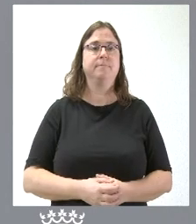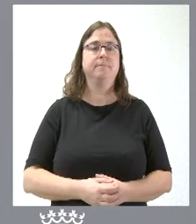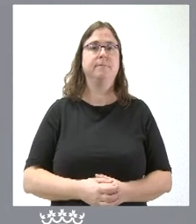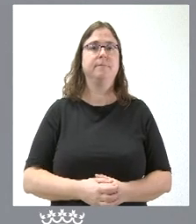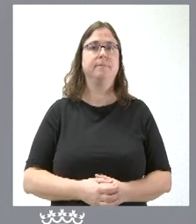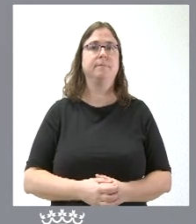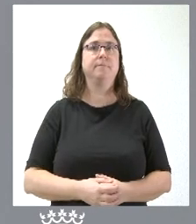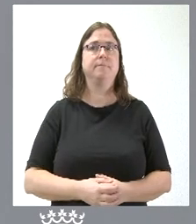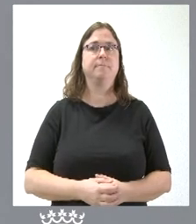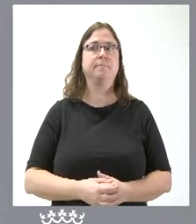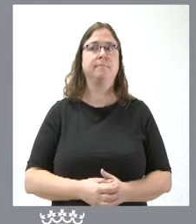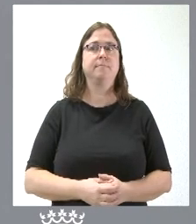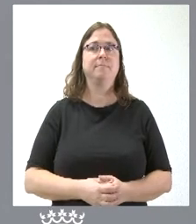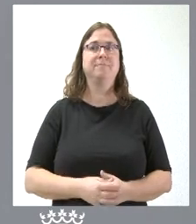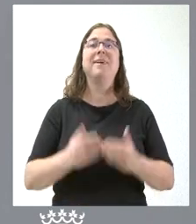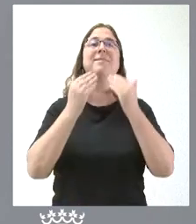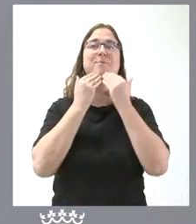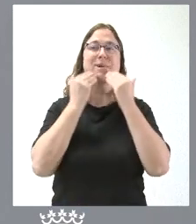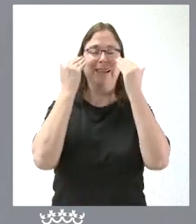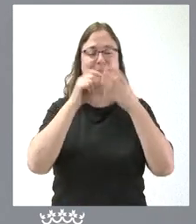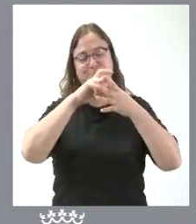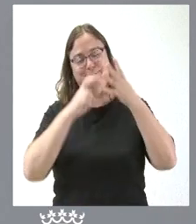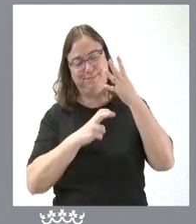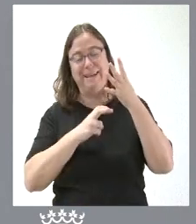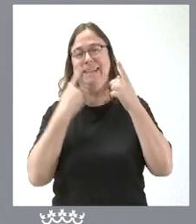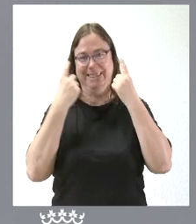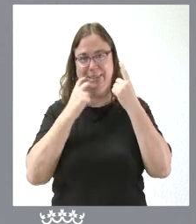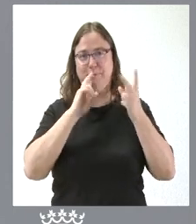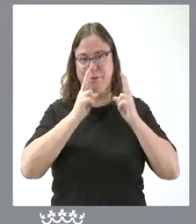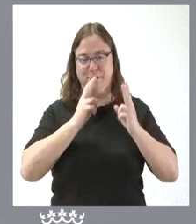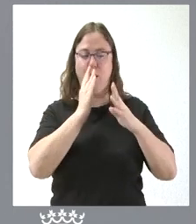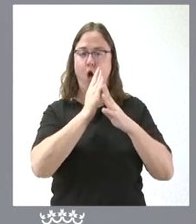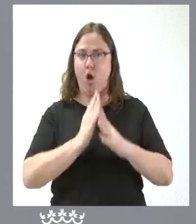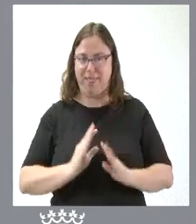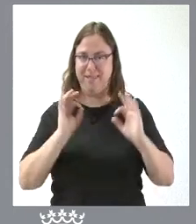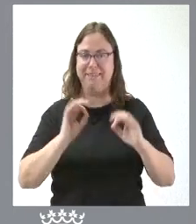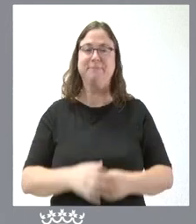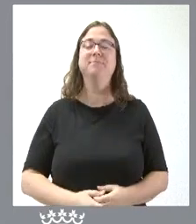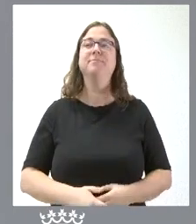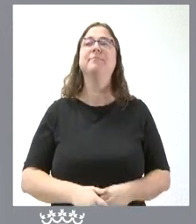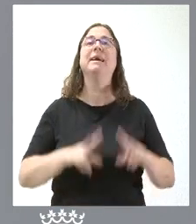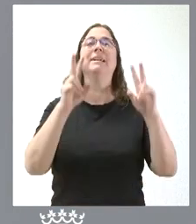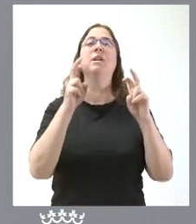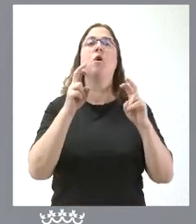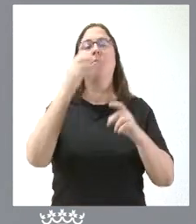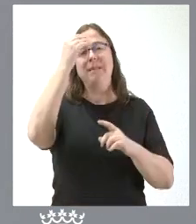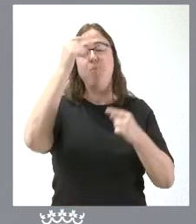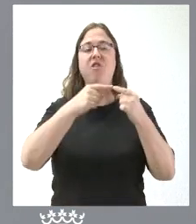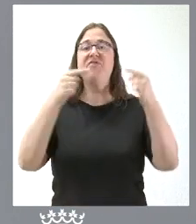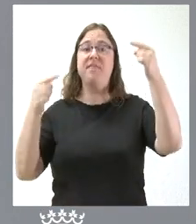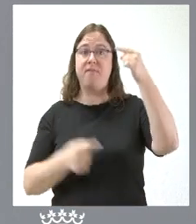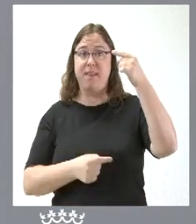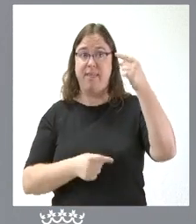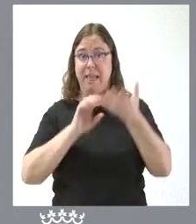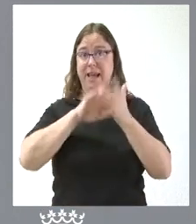Muchas gracias. Muchas gracias. Son varias preguntas. Procuraré contestarlas también en el orden que se ha señalado. ¿En cuánto cuantificamos esta diferencia desde